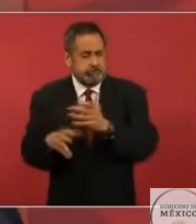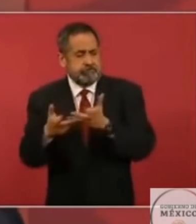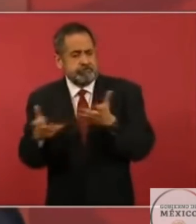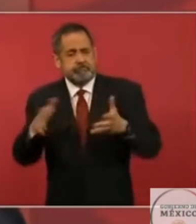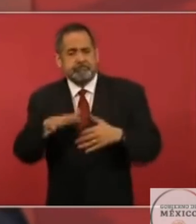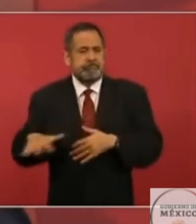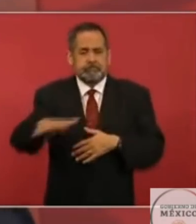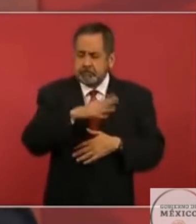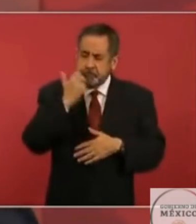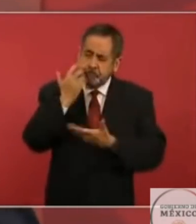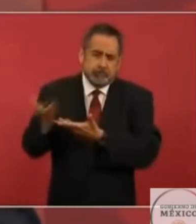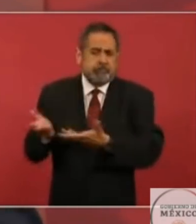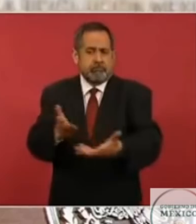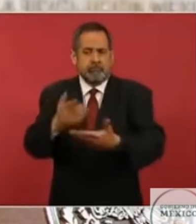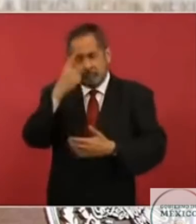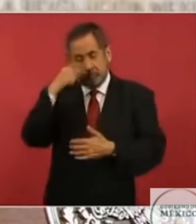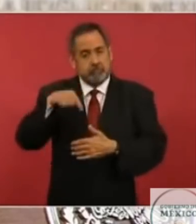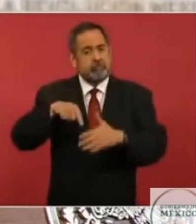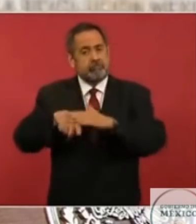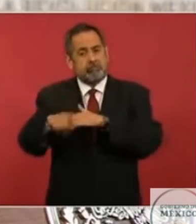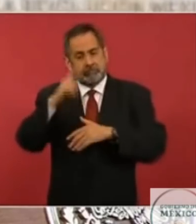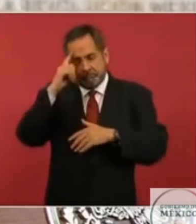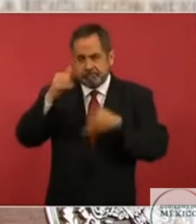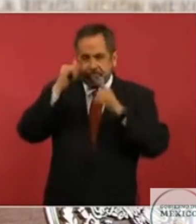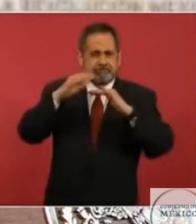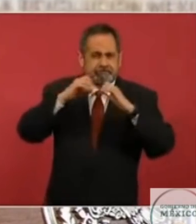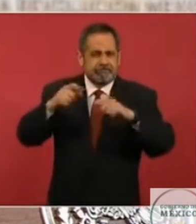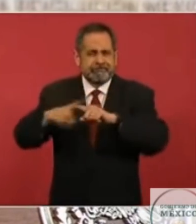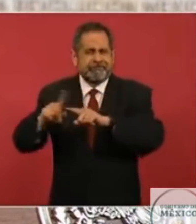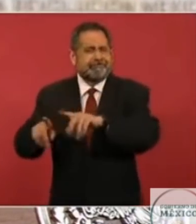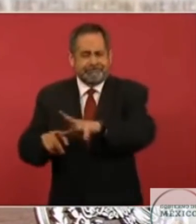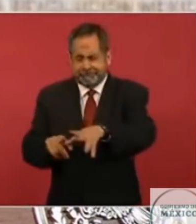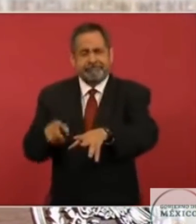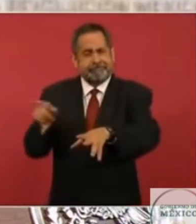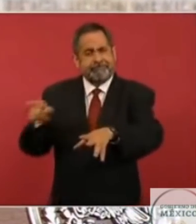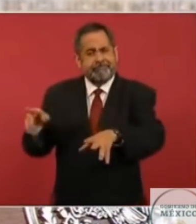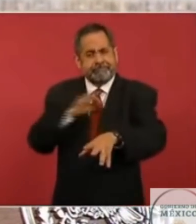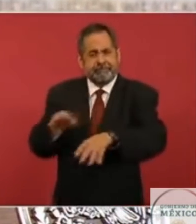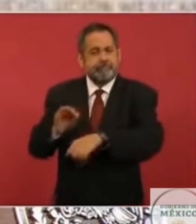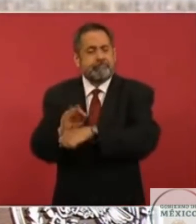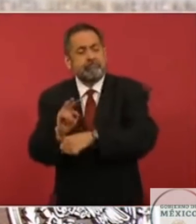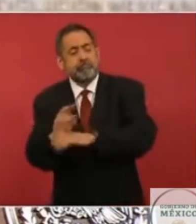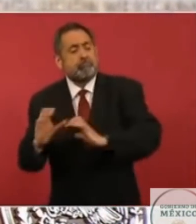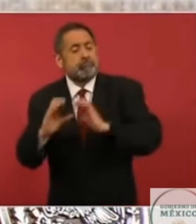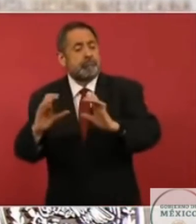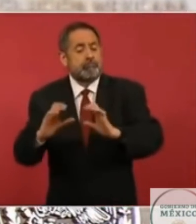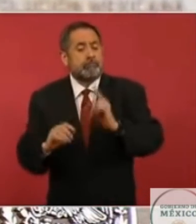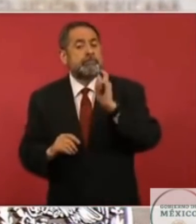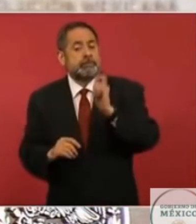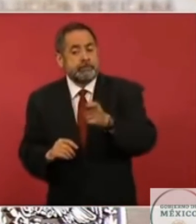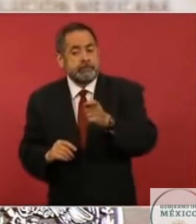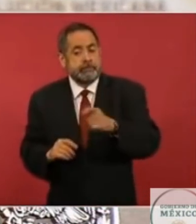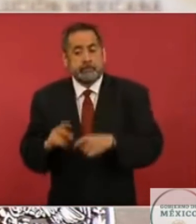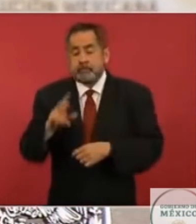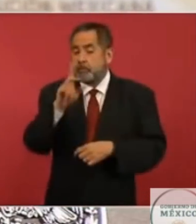agricultura, lo que se pueda, para la ganadería y ellos mismos van a cuidar, el compromiso es